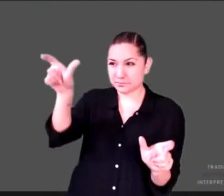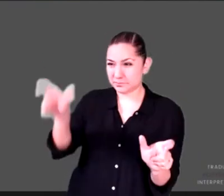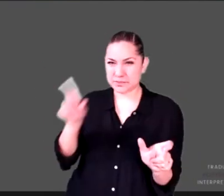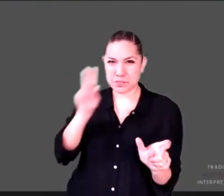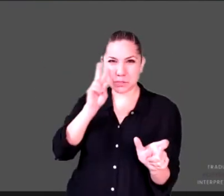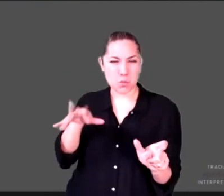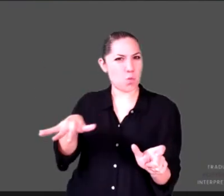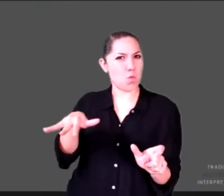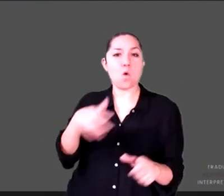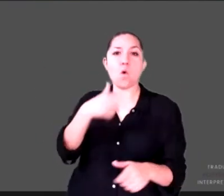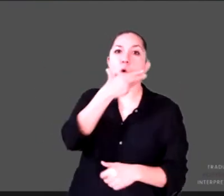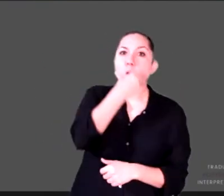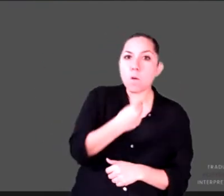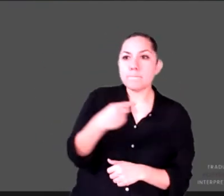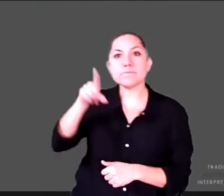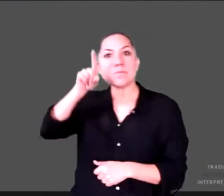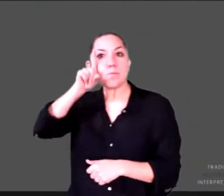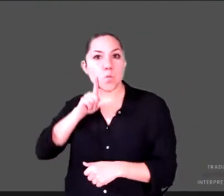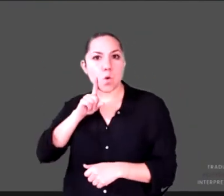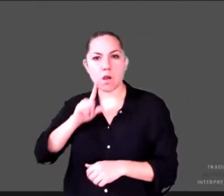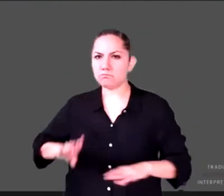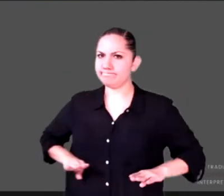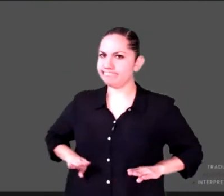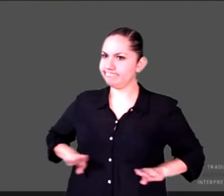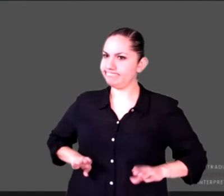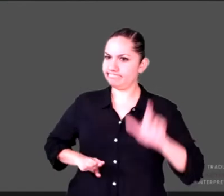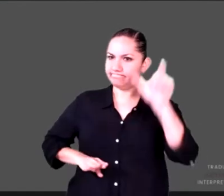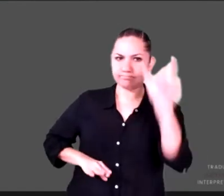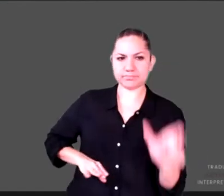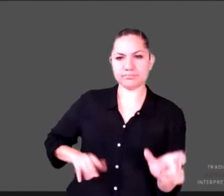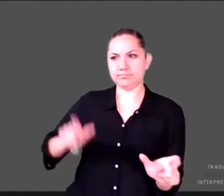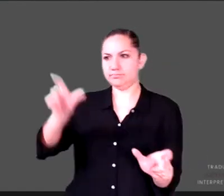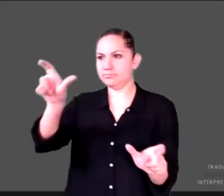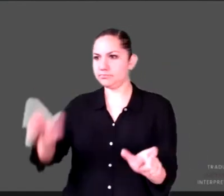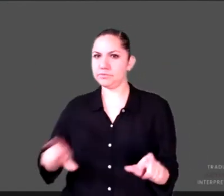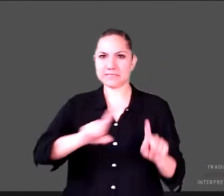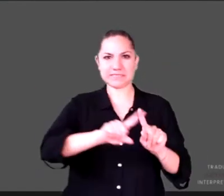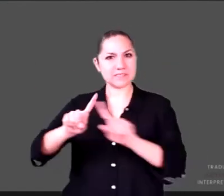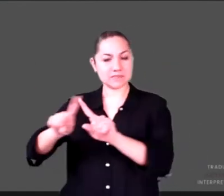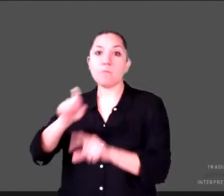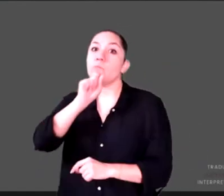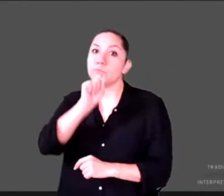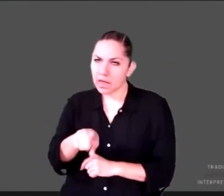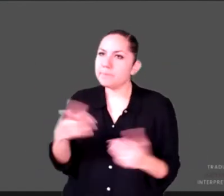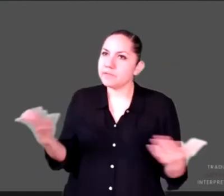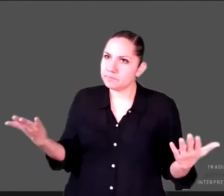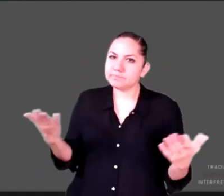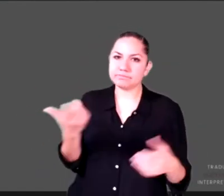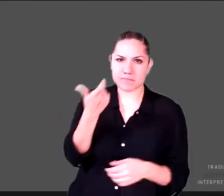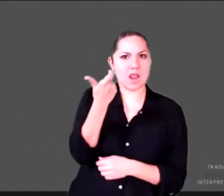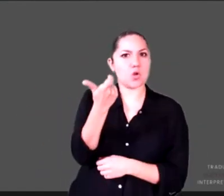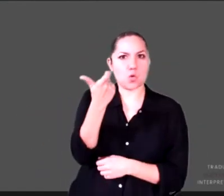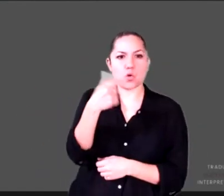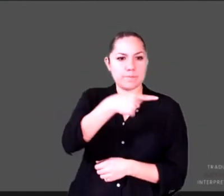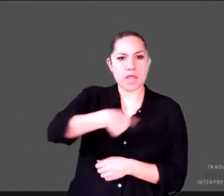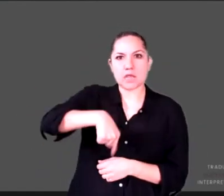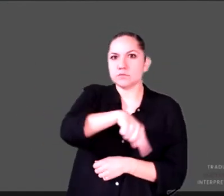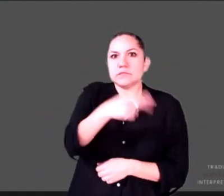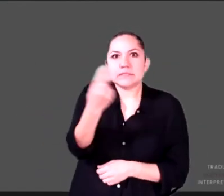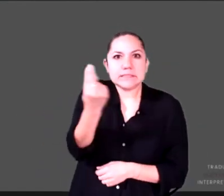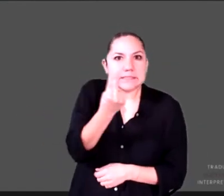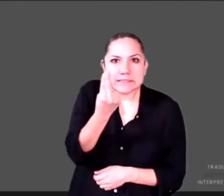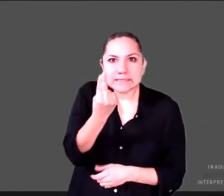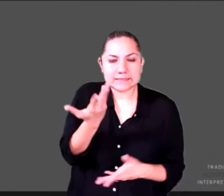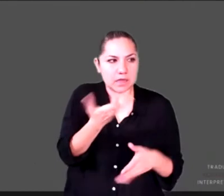diferenciada a niños y niñas. Hay un aspecto también económico ante la necesidad de generar ingresos, la cual se debe a la falta de